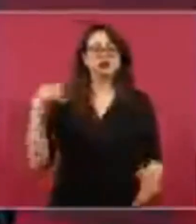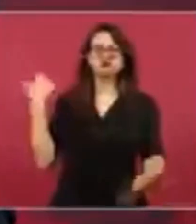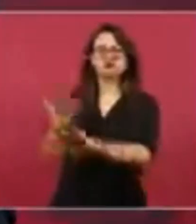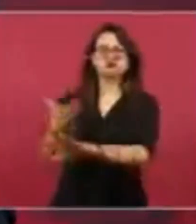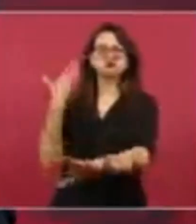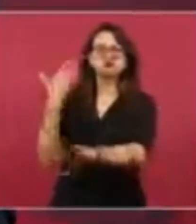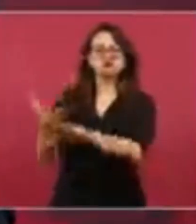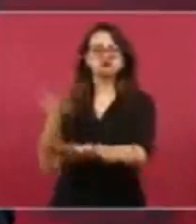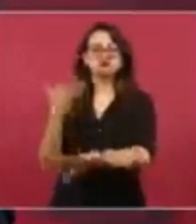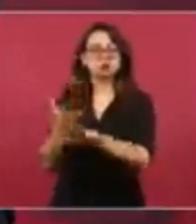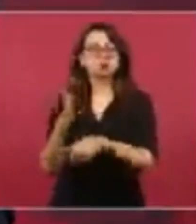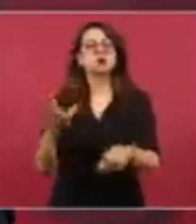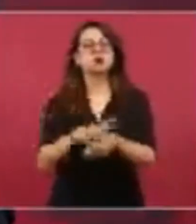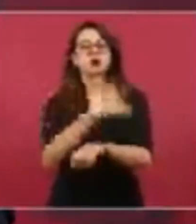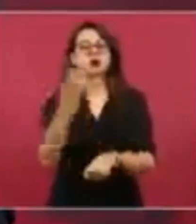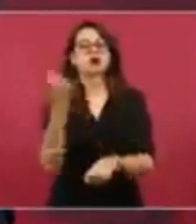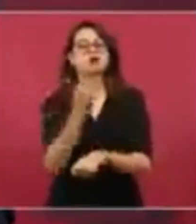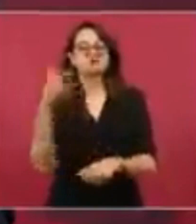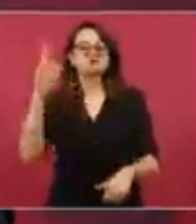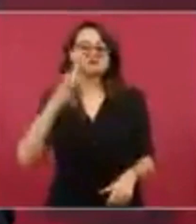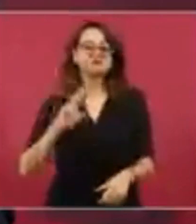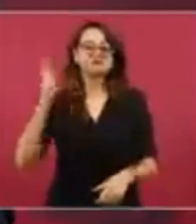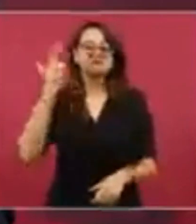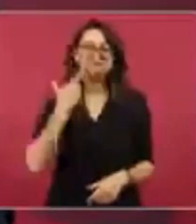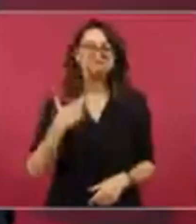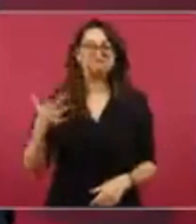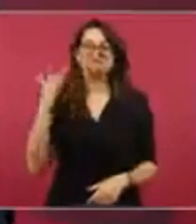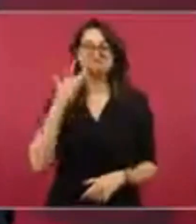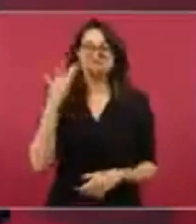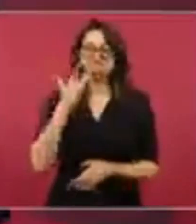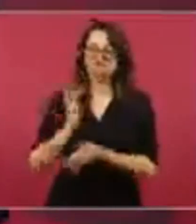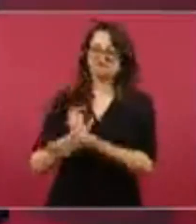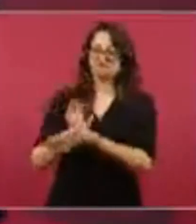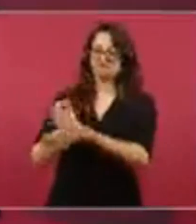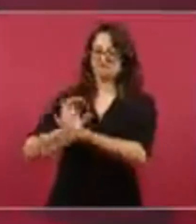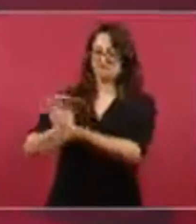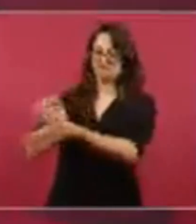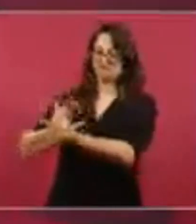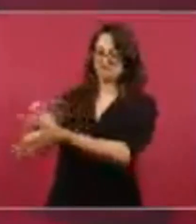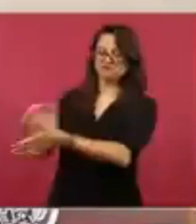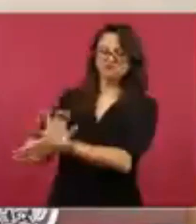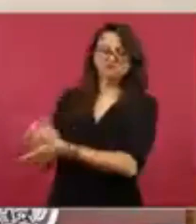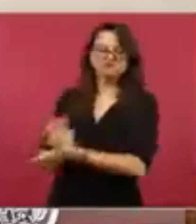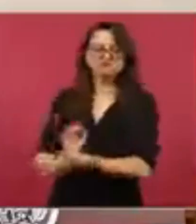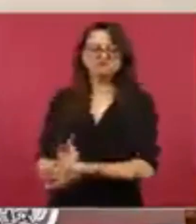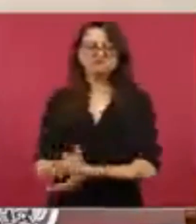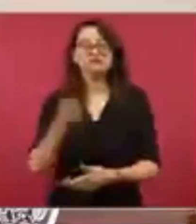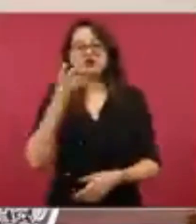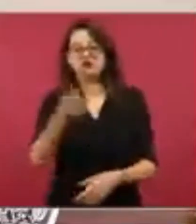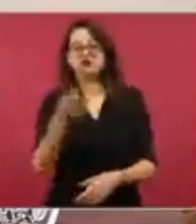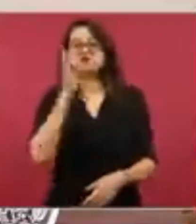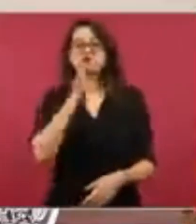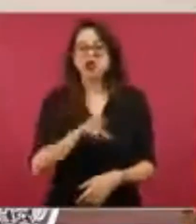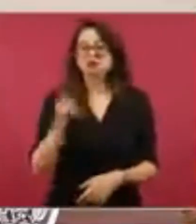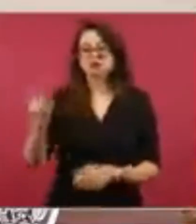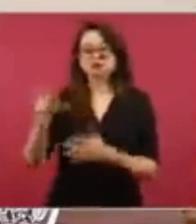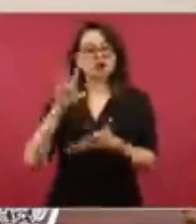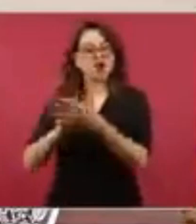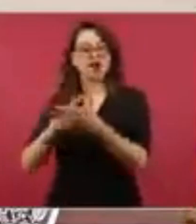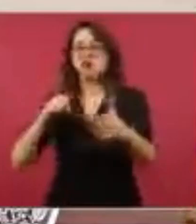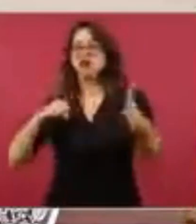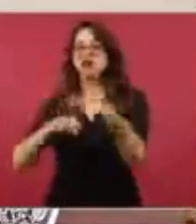y el clasismo. Entonces, tienen injustamente encarcelado